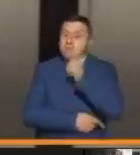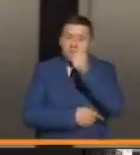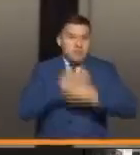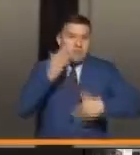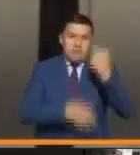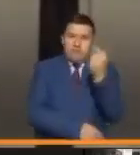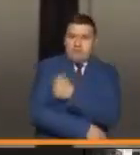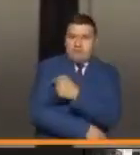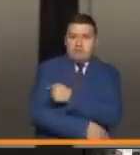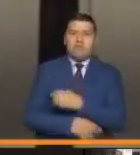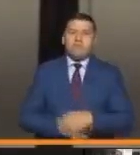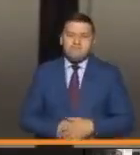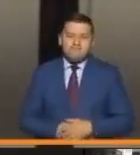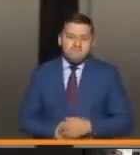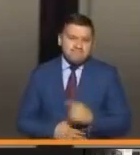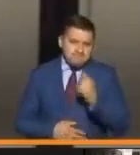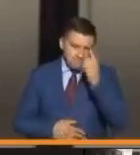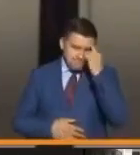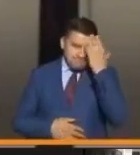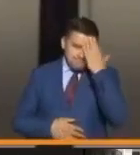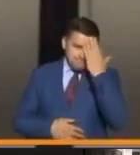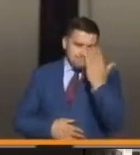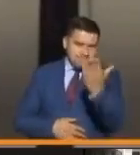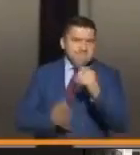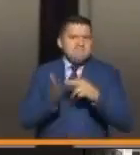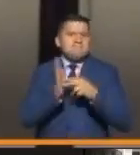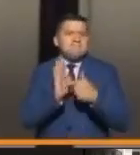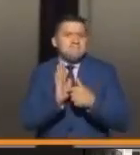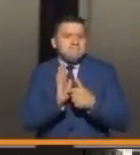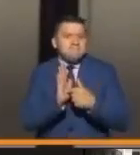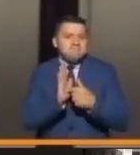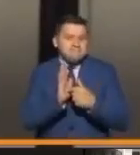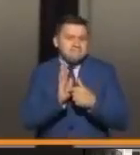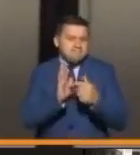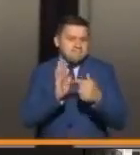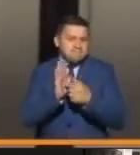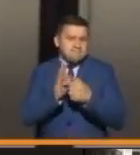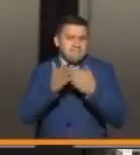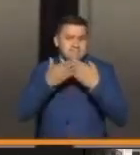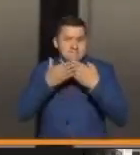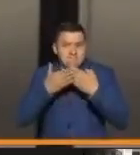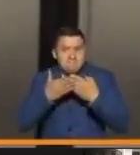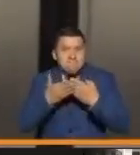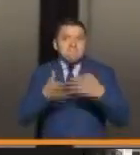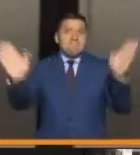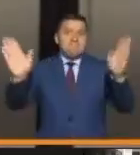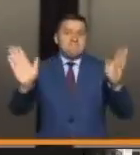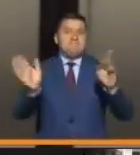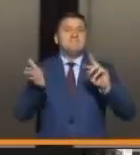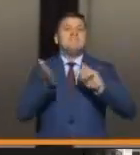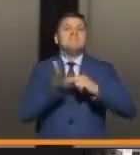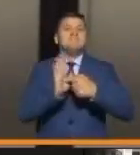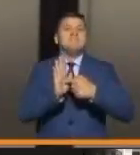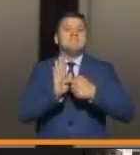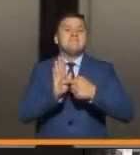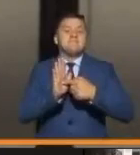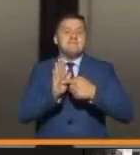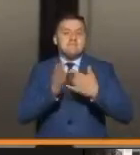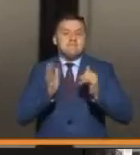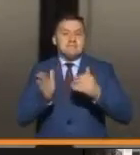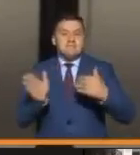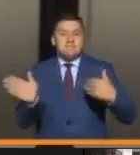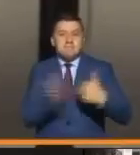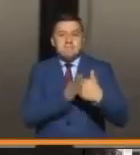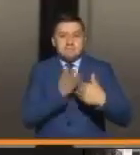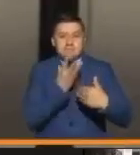mañana y evidentemente implica que con esa apertura cerraríamos prácticamente la etapa